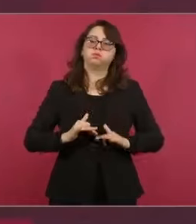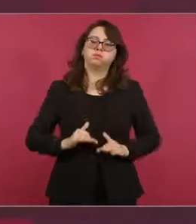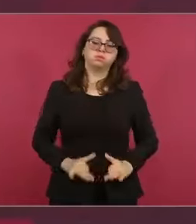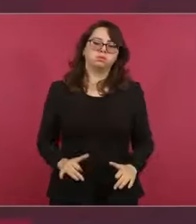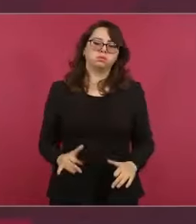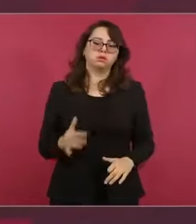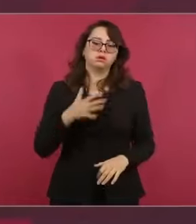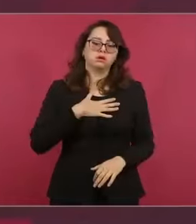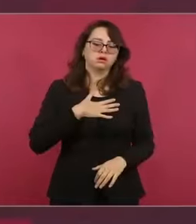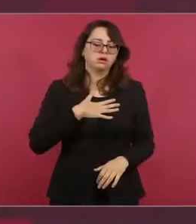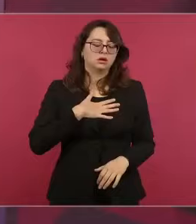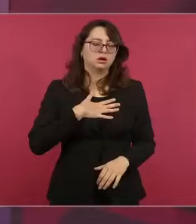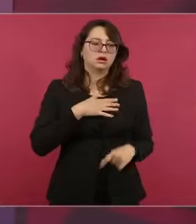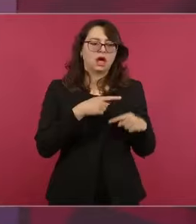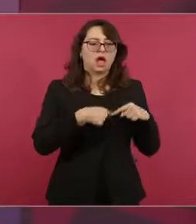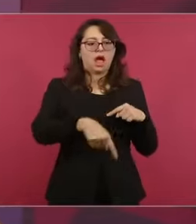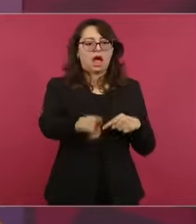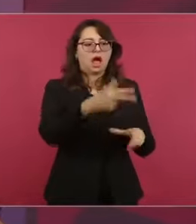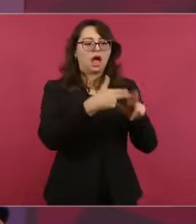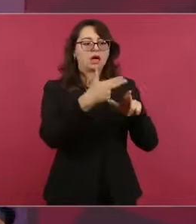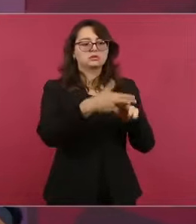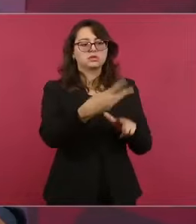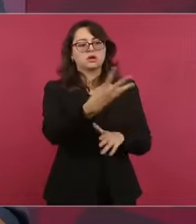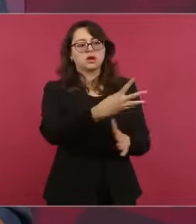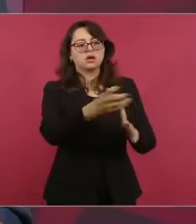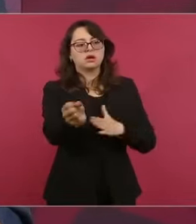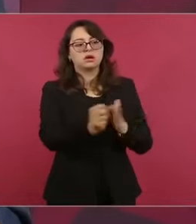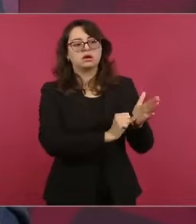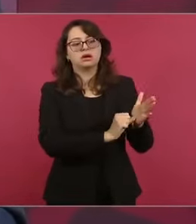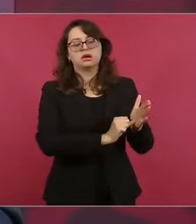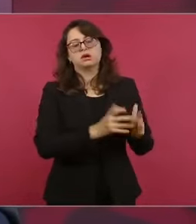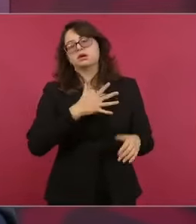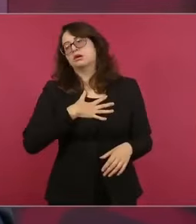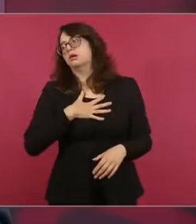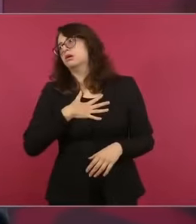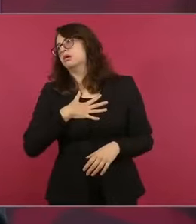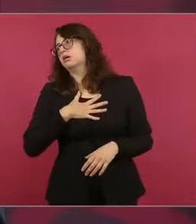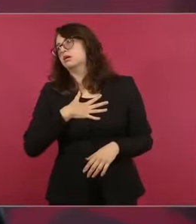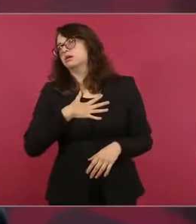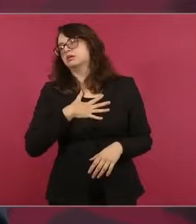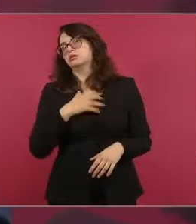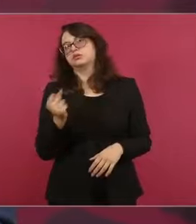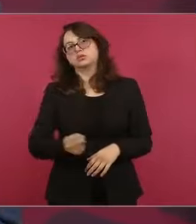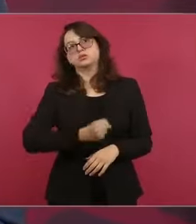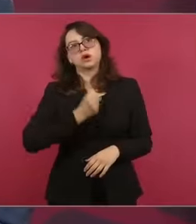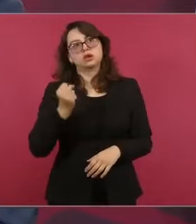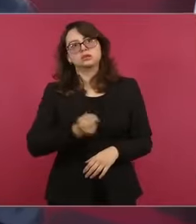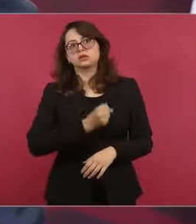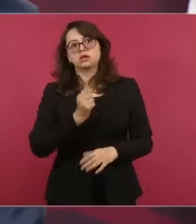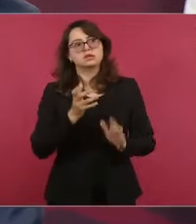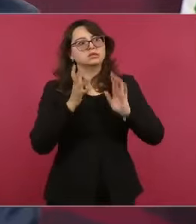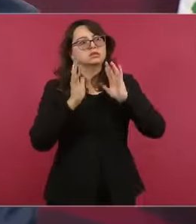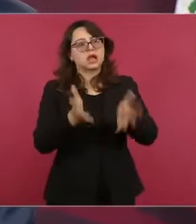tenían que regresar en cuatro meses, descansaba, ya no hay